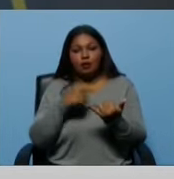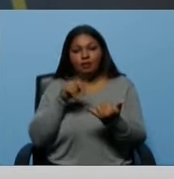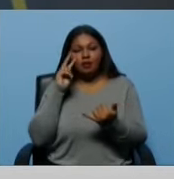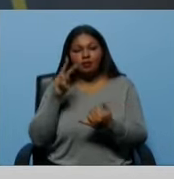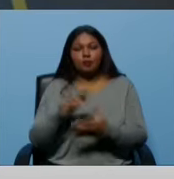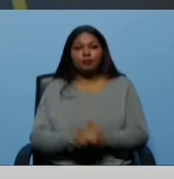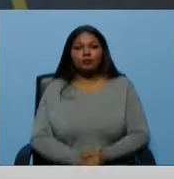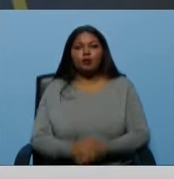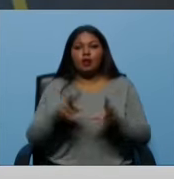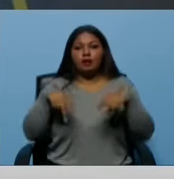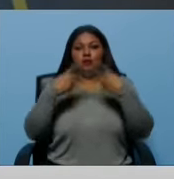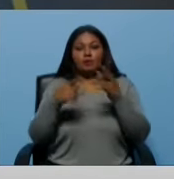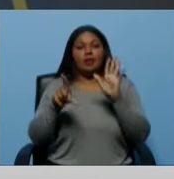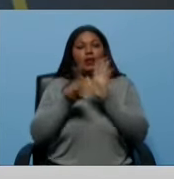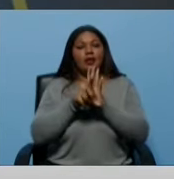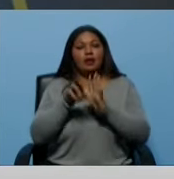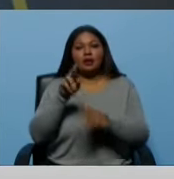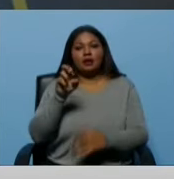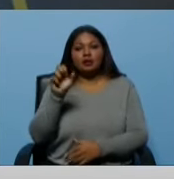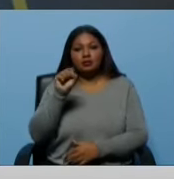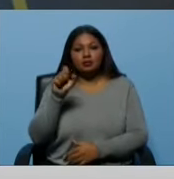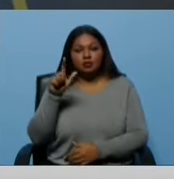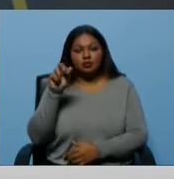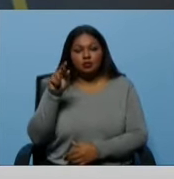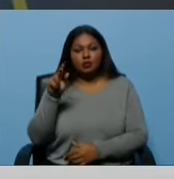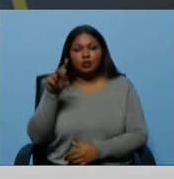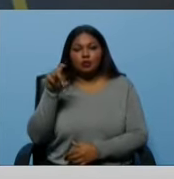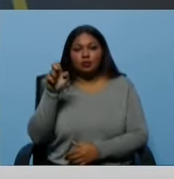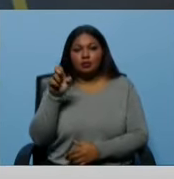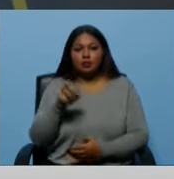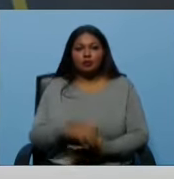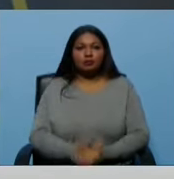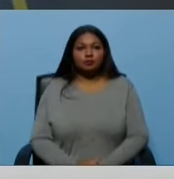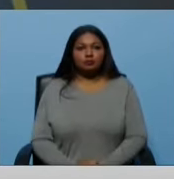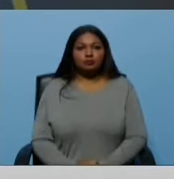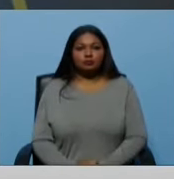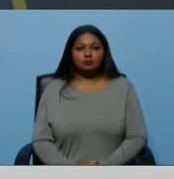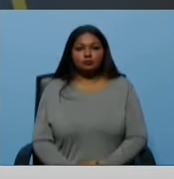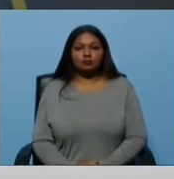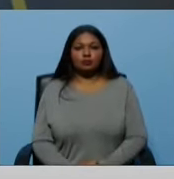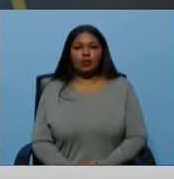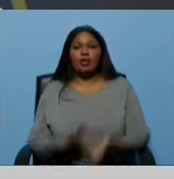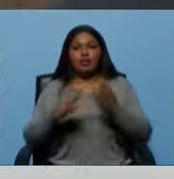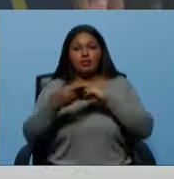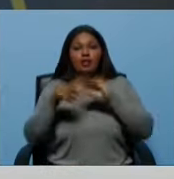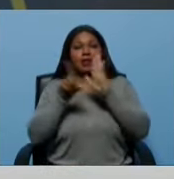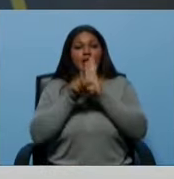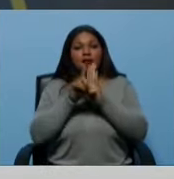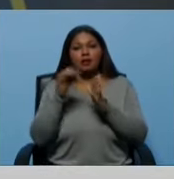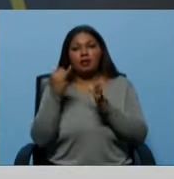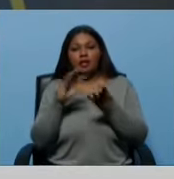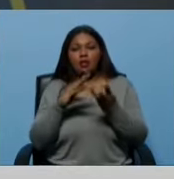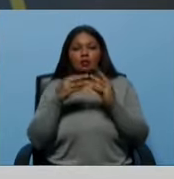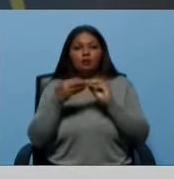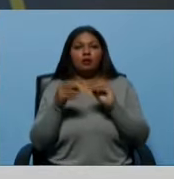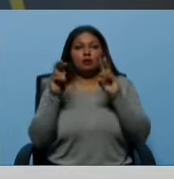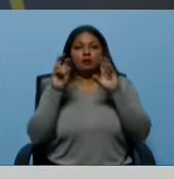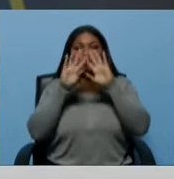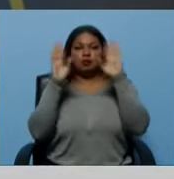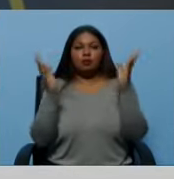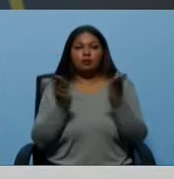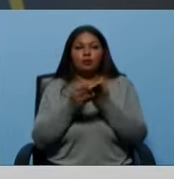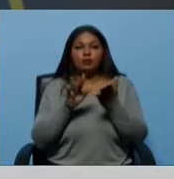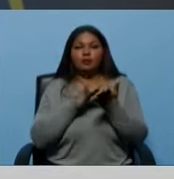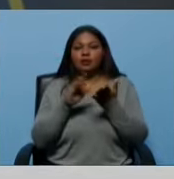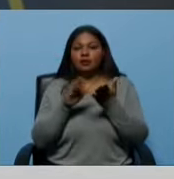La reforma de la ley resorte creo que debería ir por ahí. Hay que adaptar las leyes existentes para adecuarles a este nuevo mundo digital. El mundo